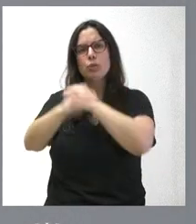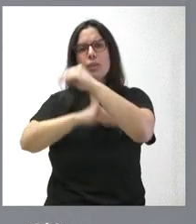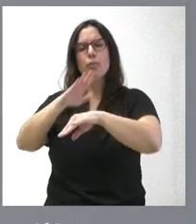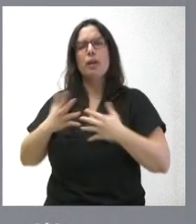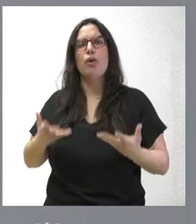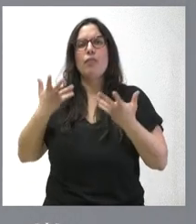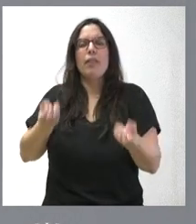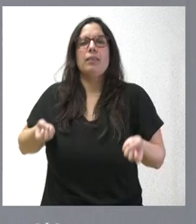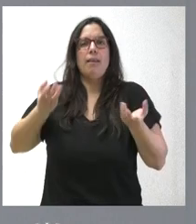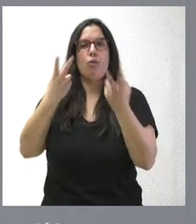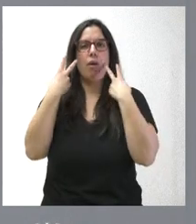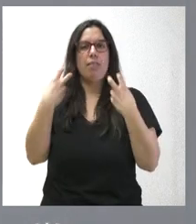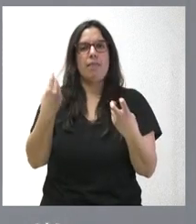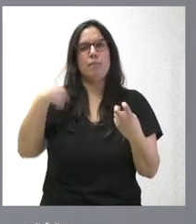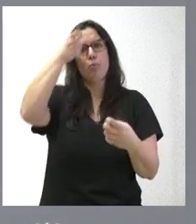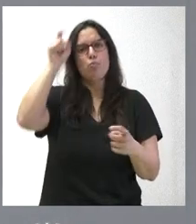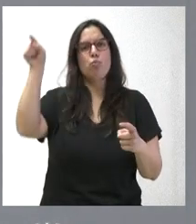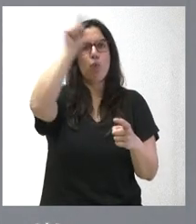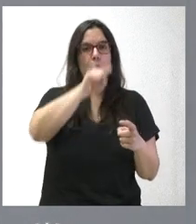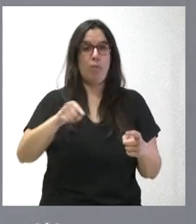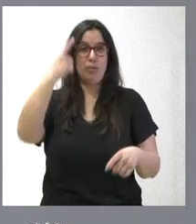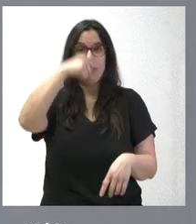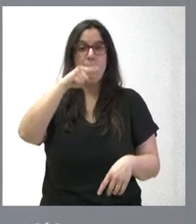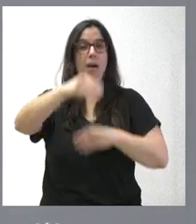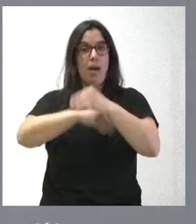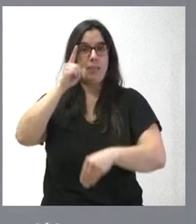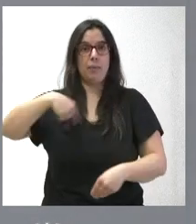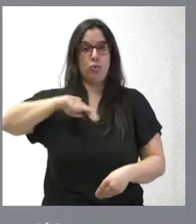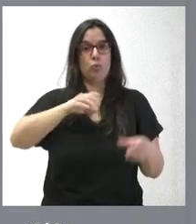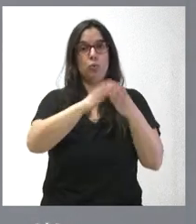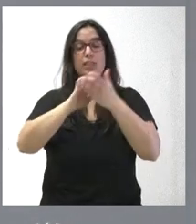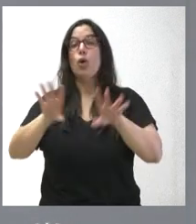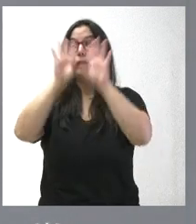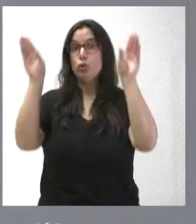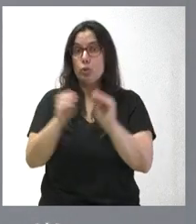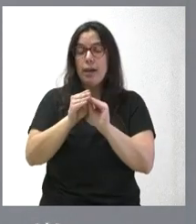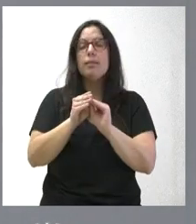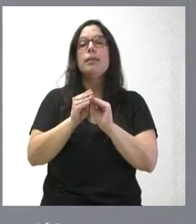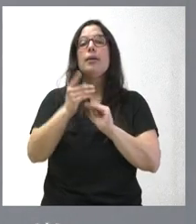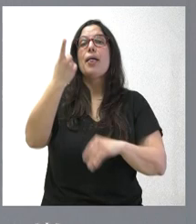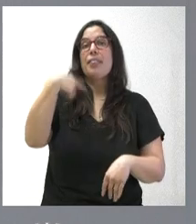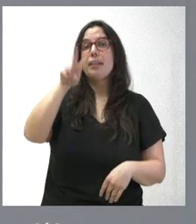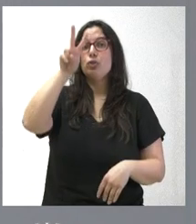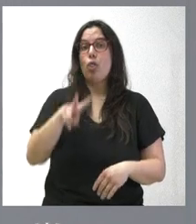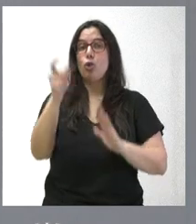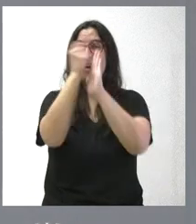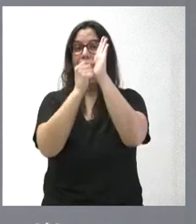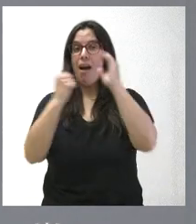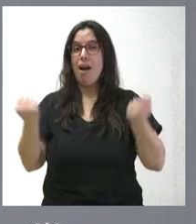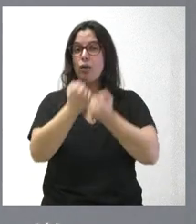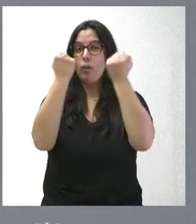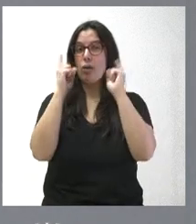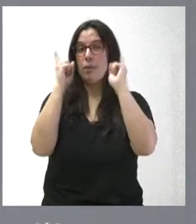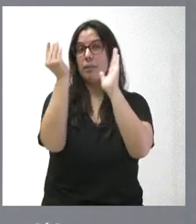declaración de la renta en el medio rural, que saben ustedes, que desarrolla la Junta de Castilla y León. En total, de las 102 actuaciones previstas para